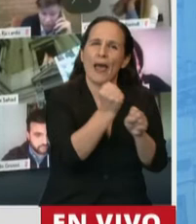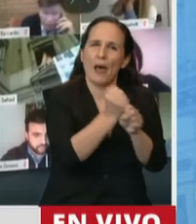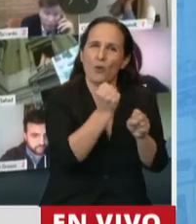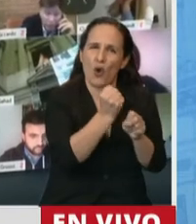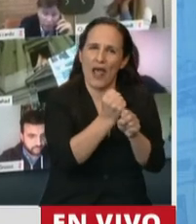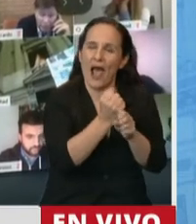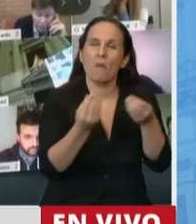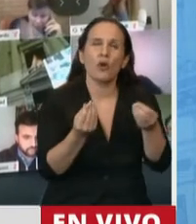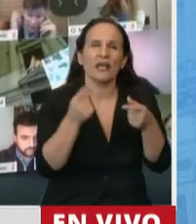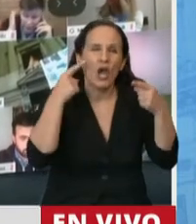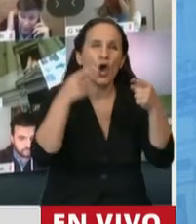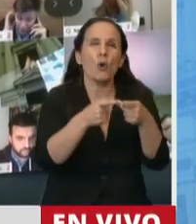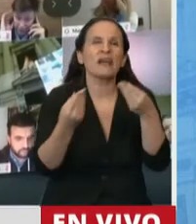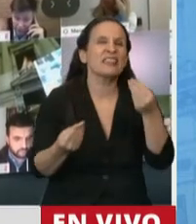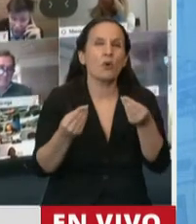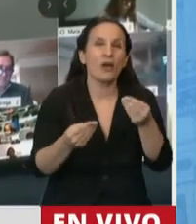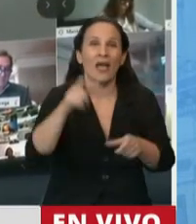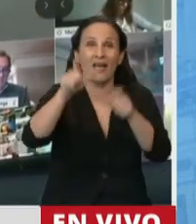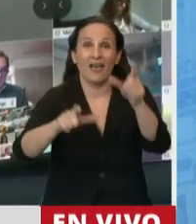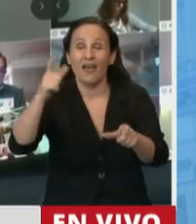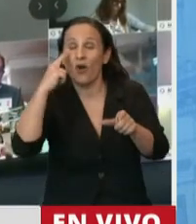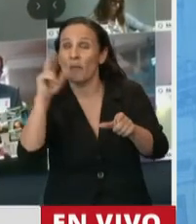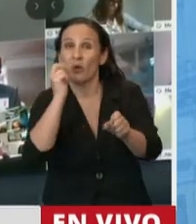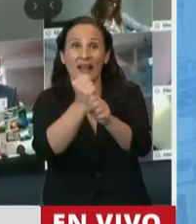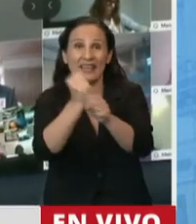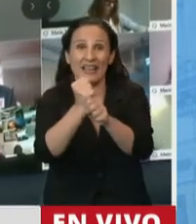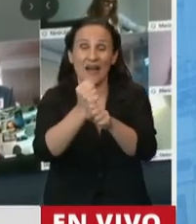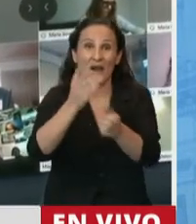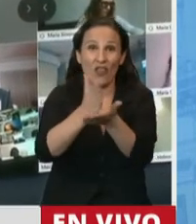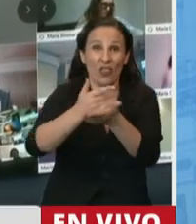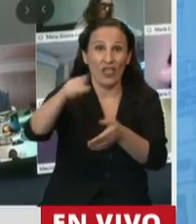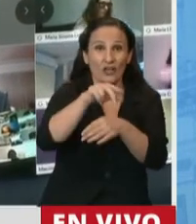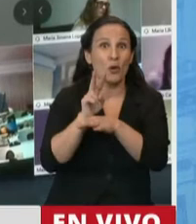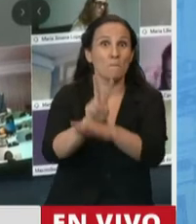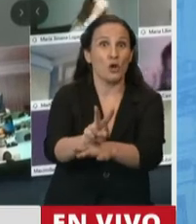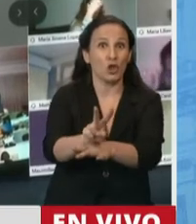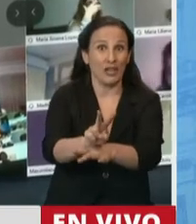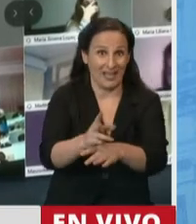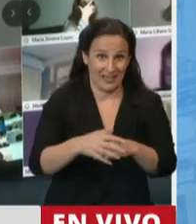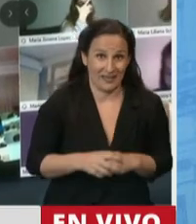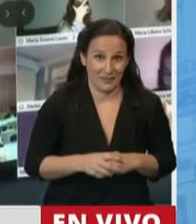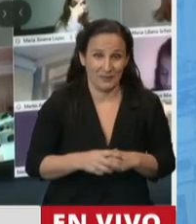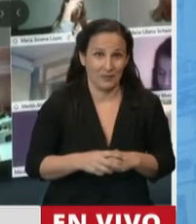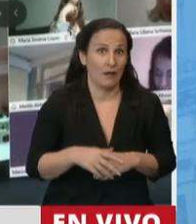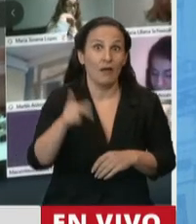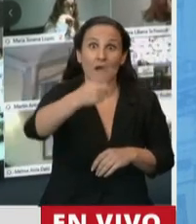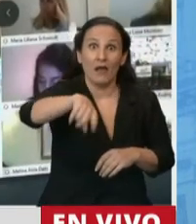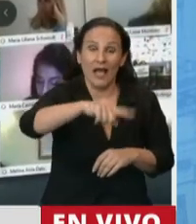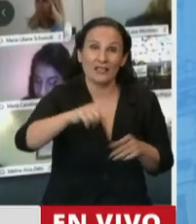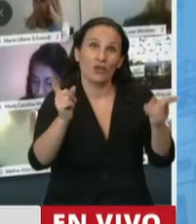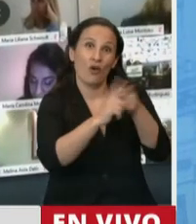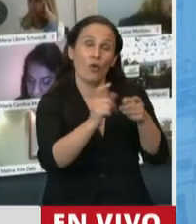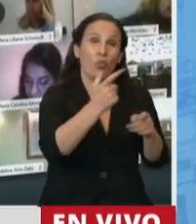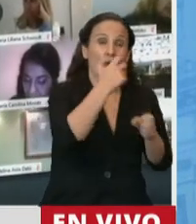que viene a hacer es proteger los derechos de las trabajadoras y de los trabajadores, que son la parte más vulnerable de la